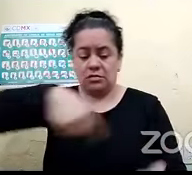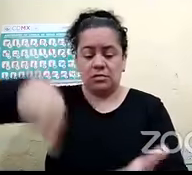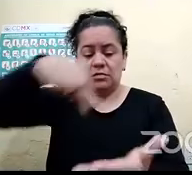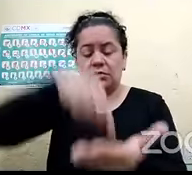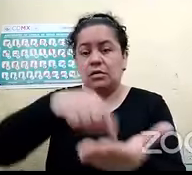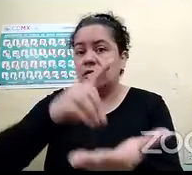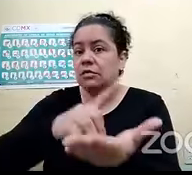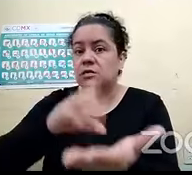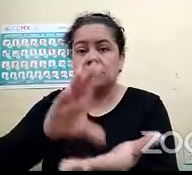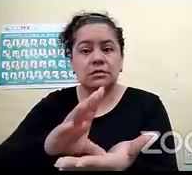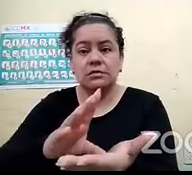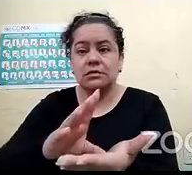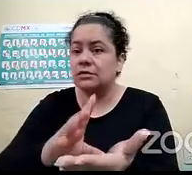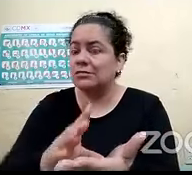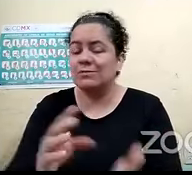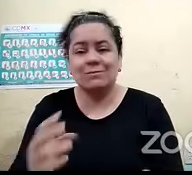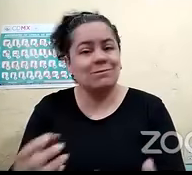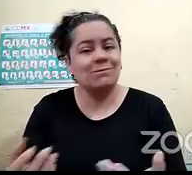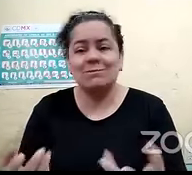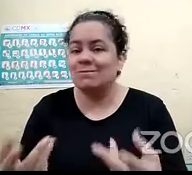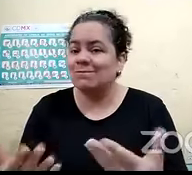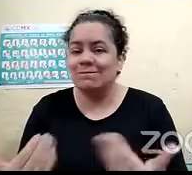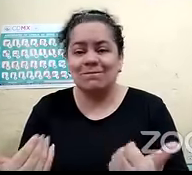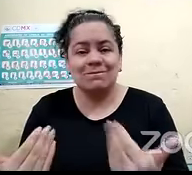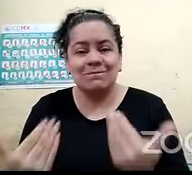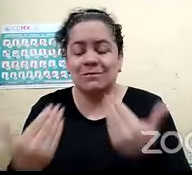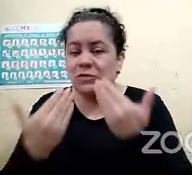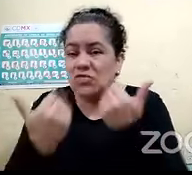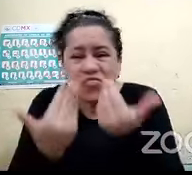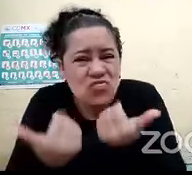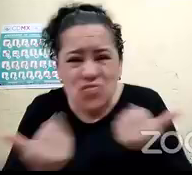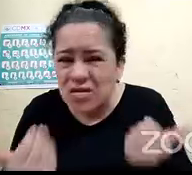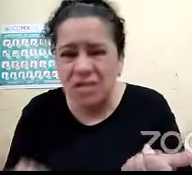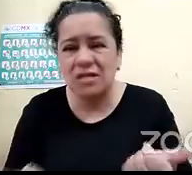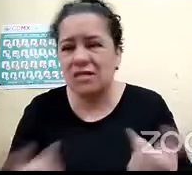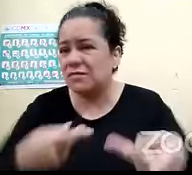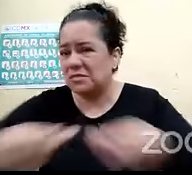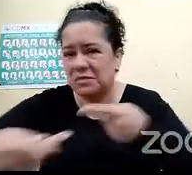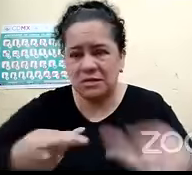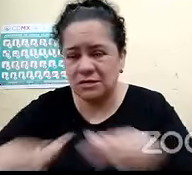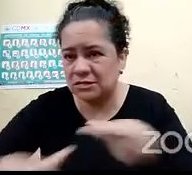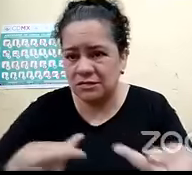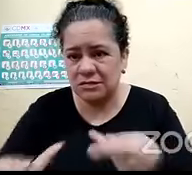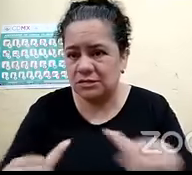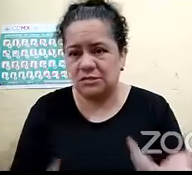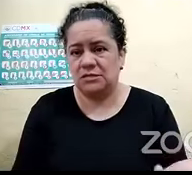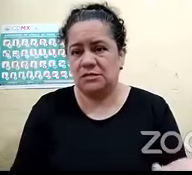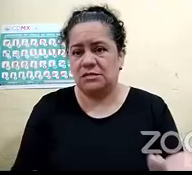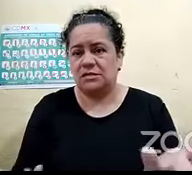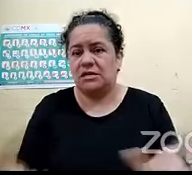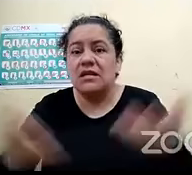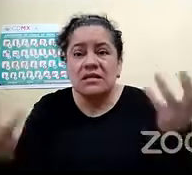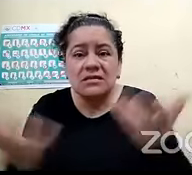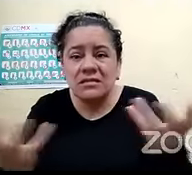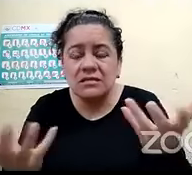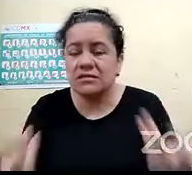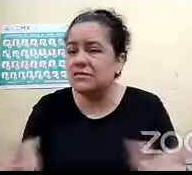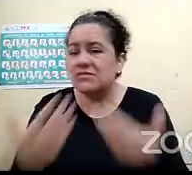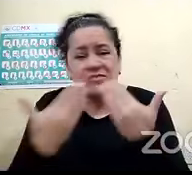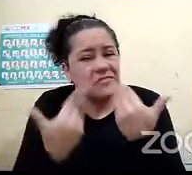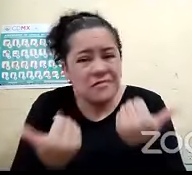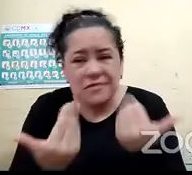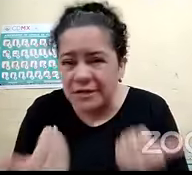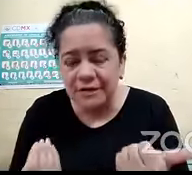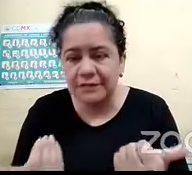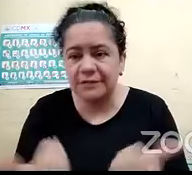estamos preparando para cuando haya usuarios en esa área y saber cómo actuar ay Dios